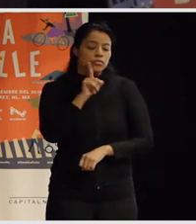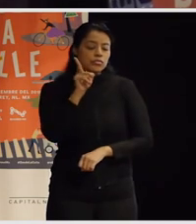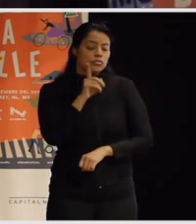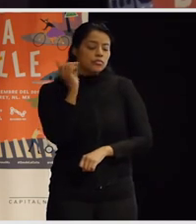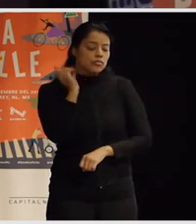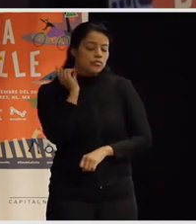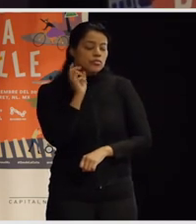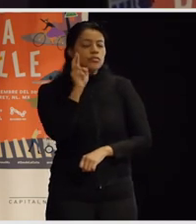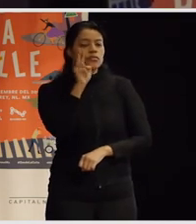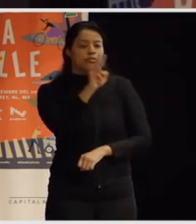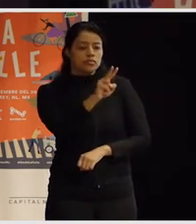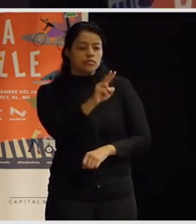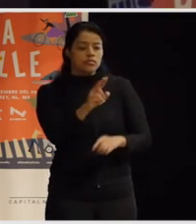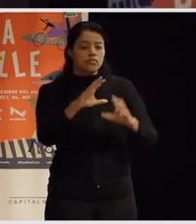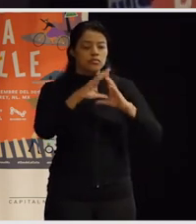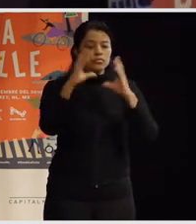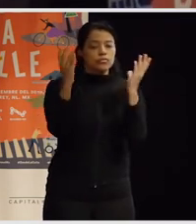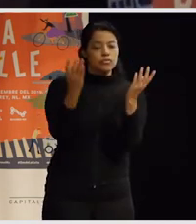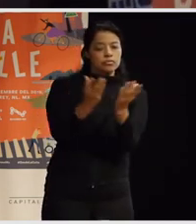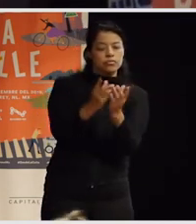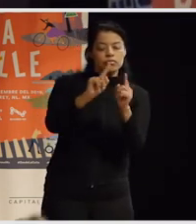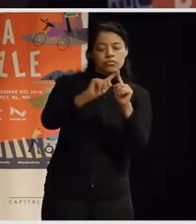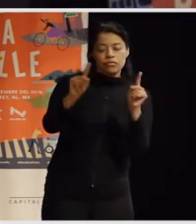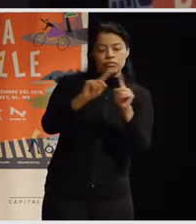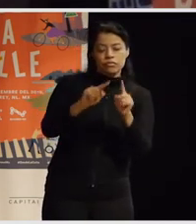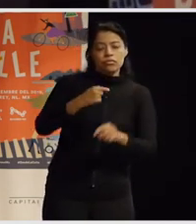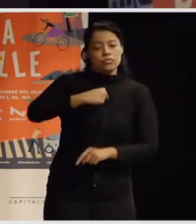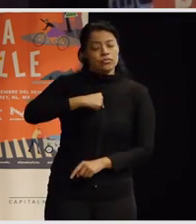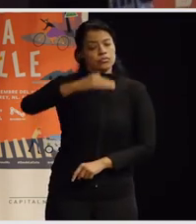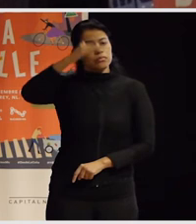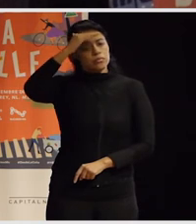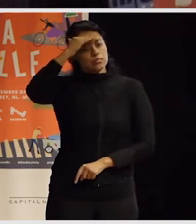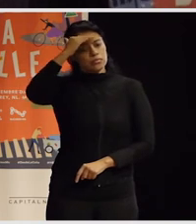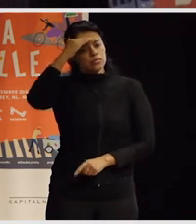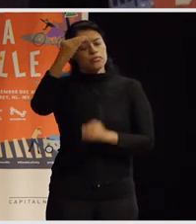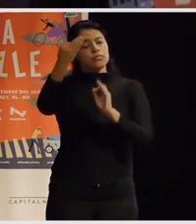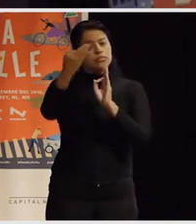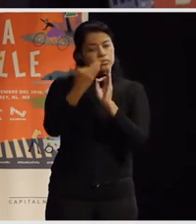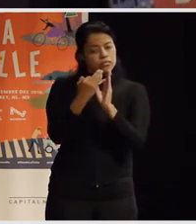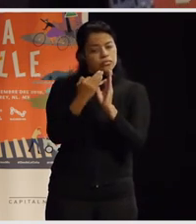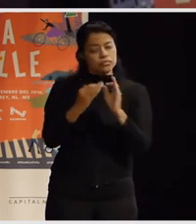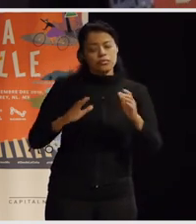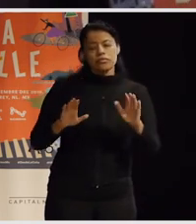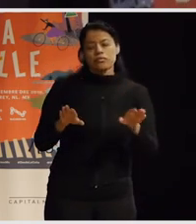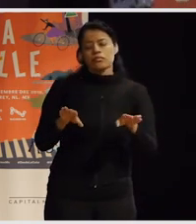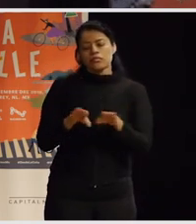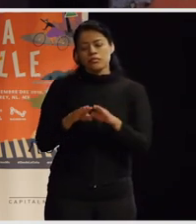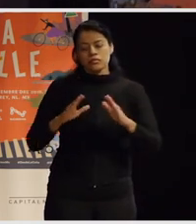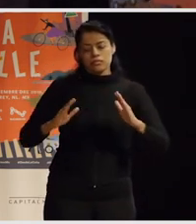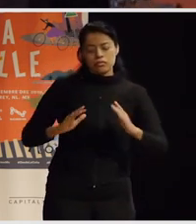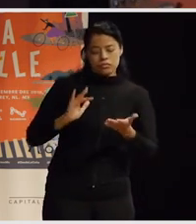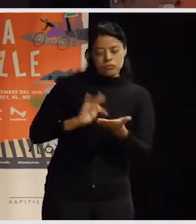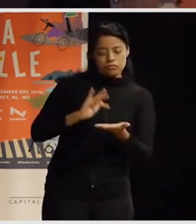que te dan otra visión del mundo pienso yo que es una visión muy cercana a esta idea de la cooperación o sea yo